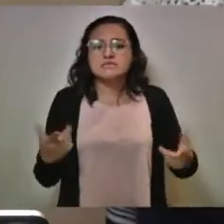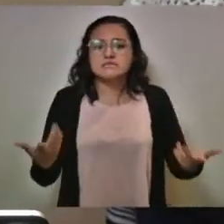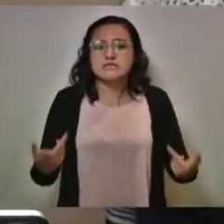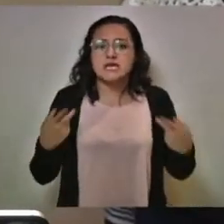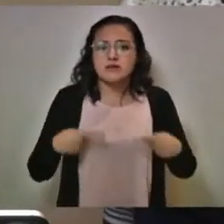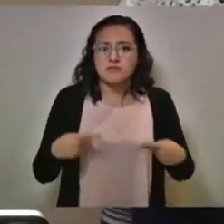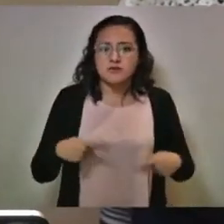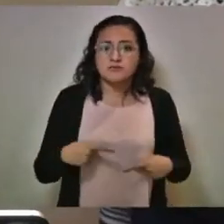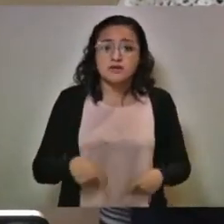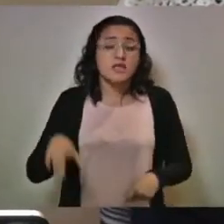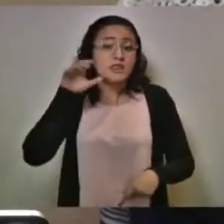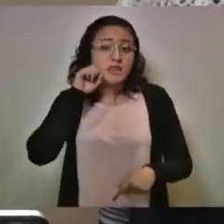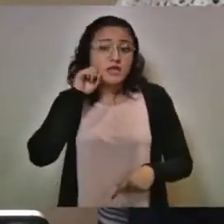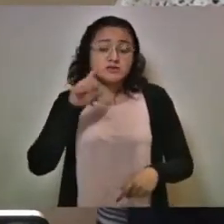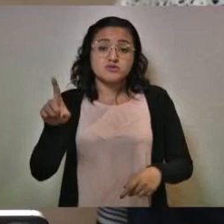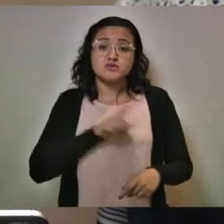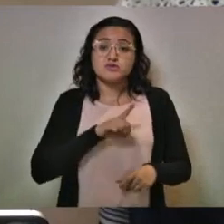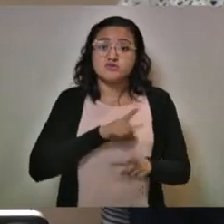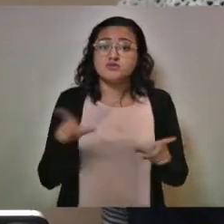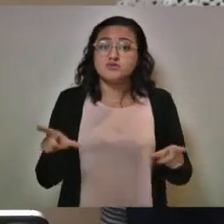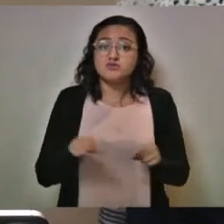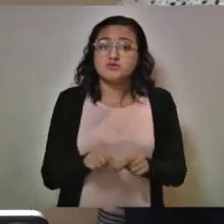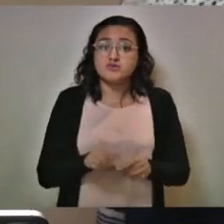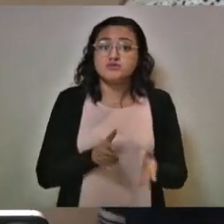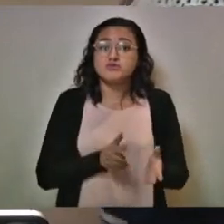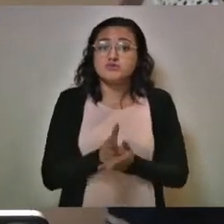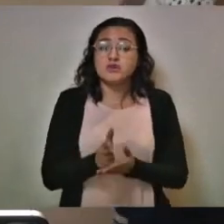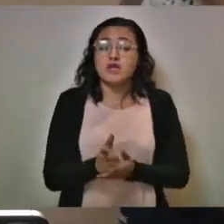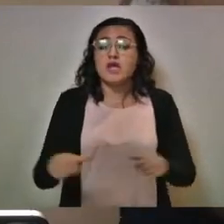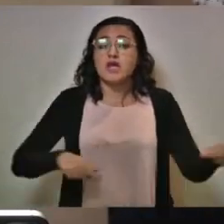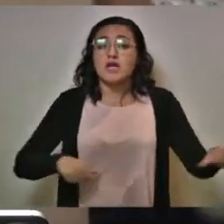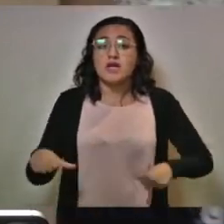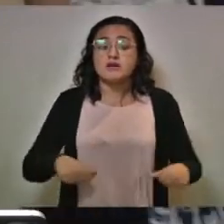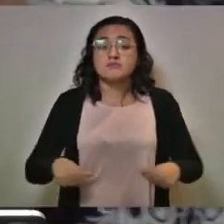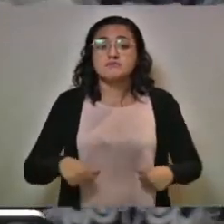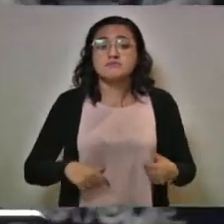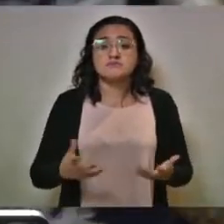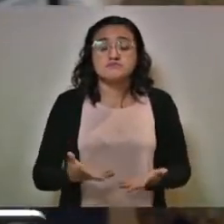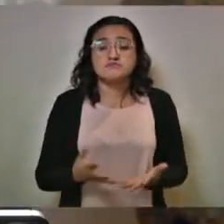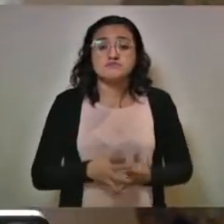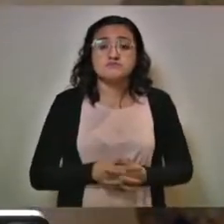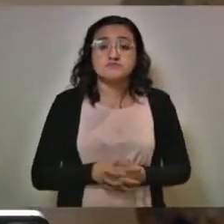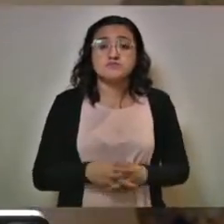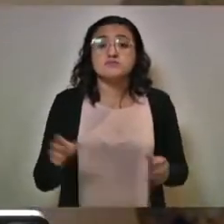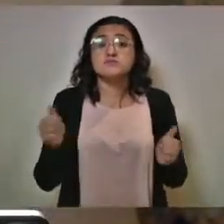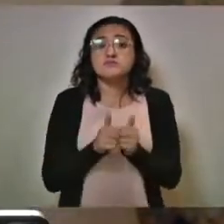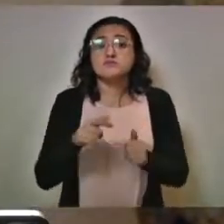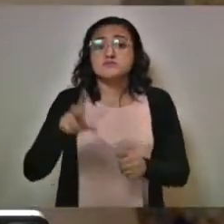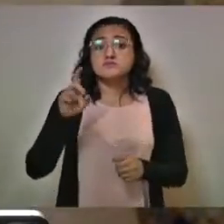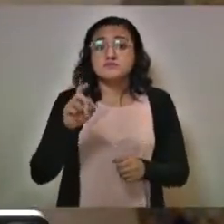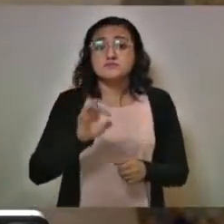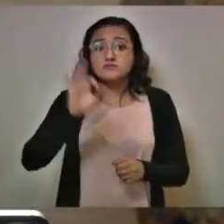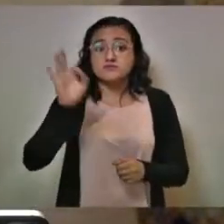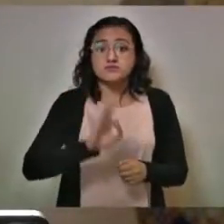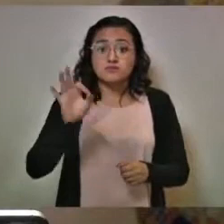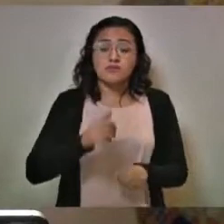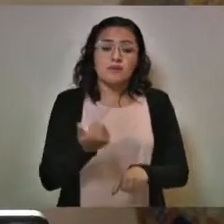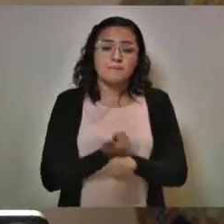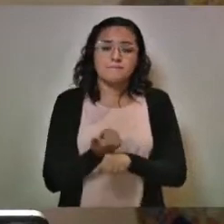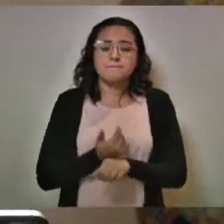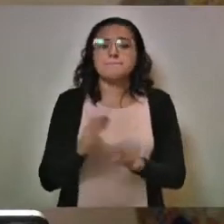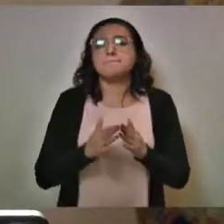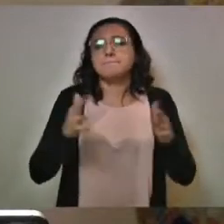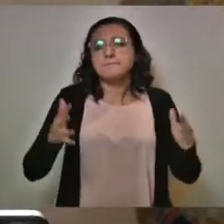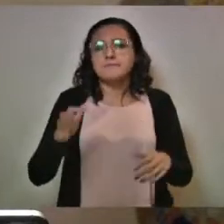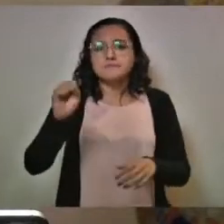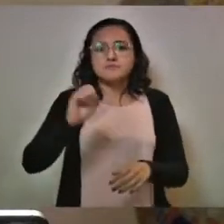decir, en el semáforo naranja solo se permite actividades con el 30% de aforo, en amarillo ya